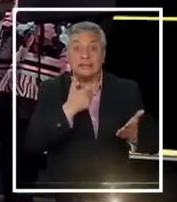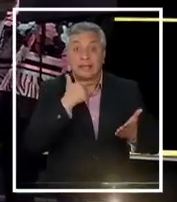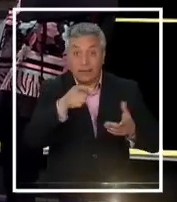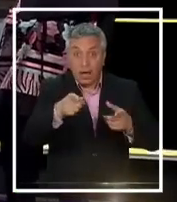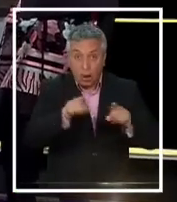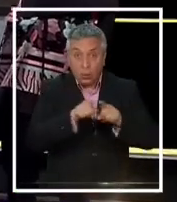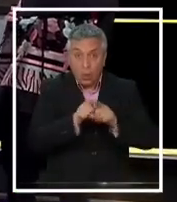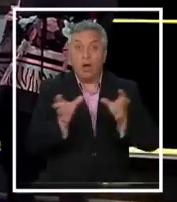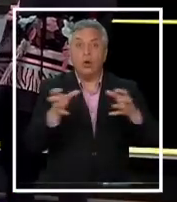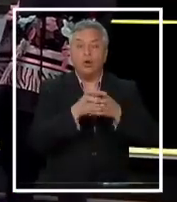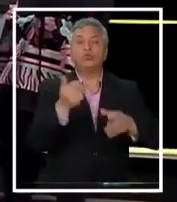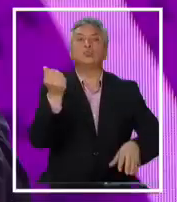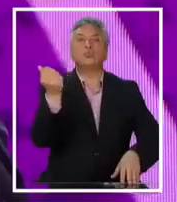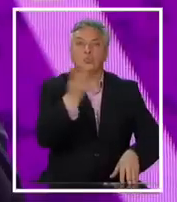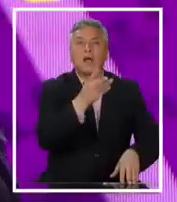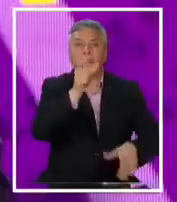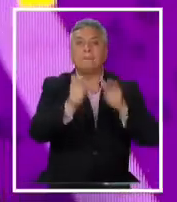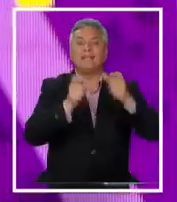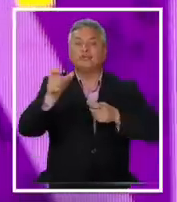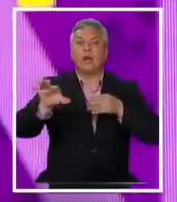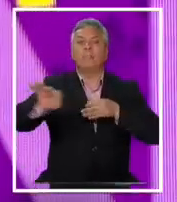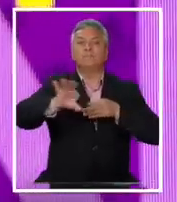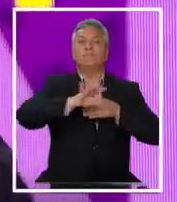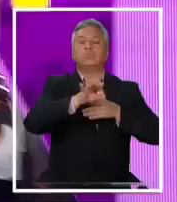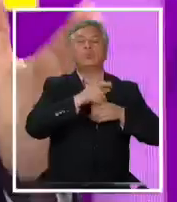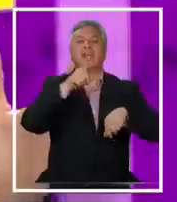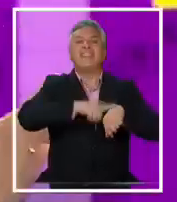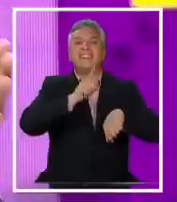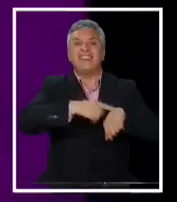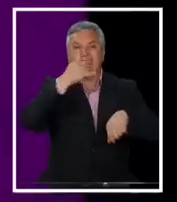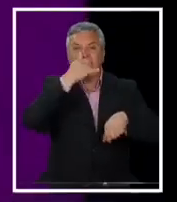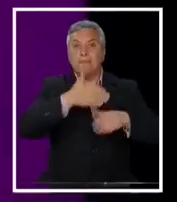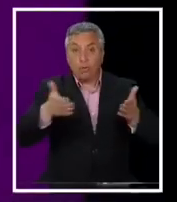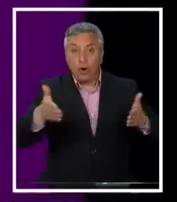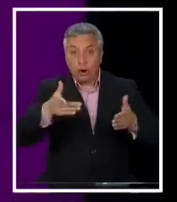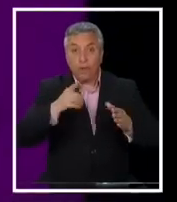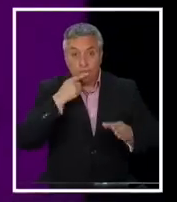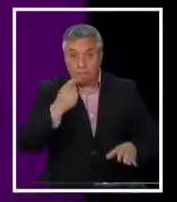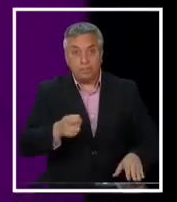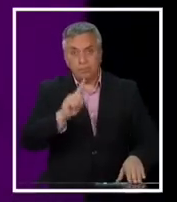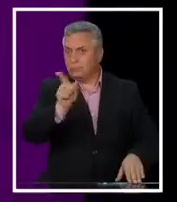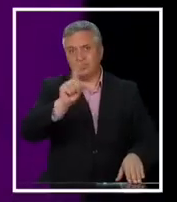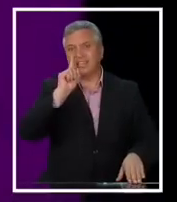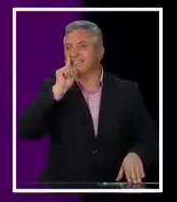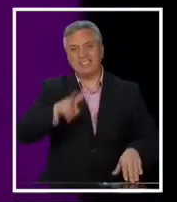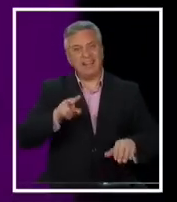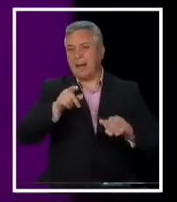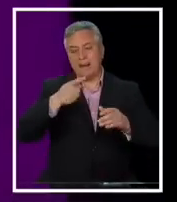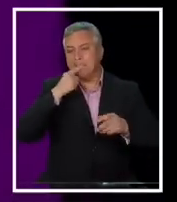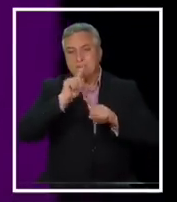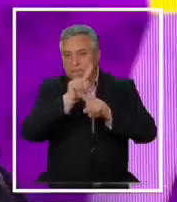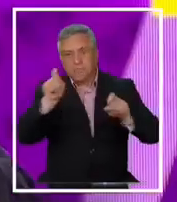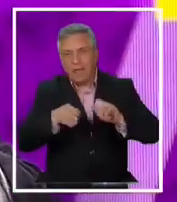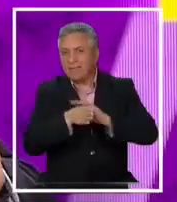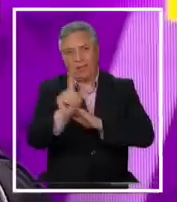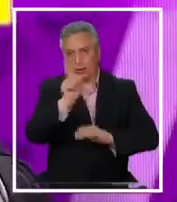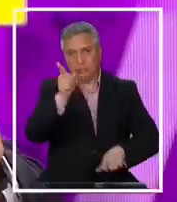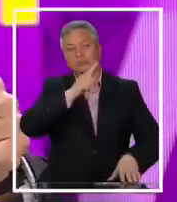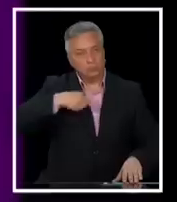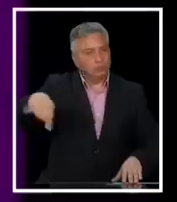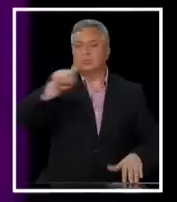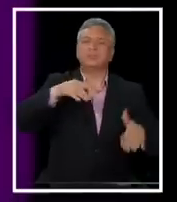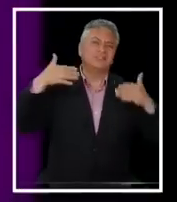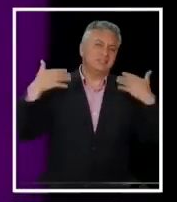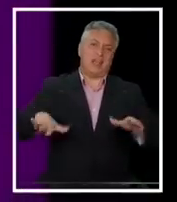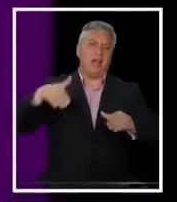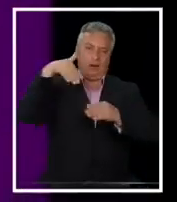Yo quiero una convención. ¿Con cuántos integrantes? ¿Cuánto tiempo? ¿Previsito de entrada también? Sí, previsito de entrada, porque ya la ciudadanía votó que quería una